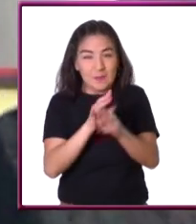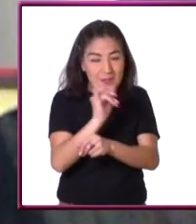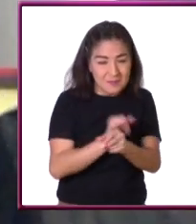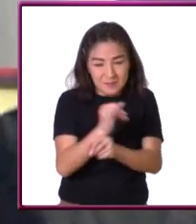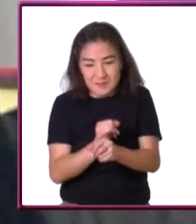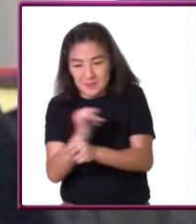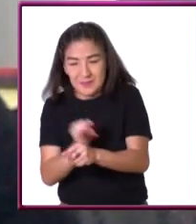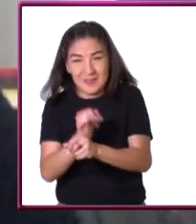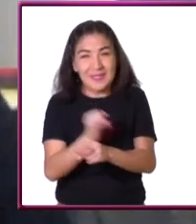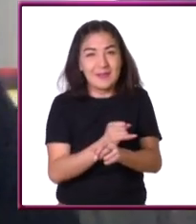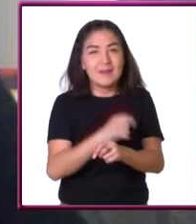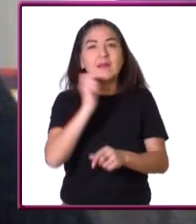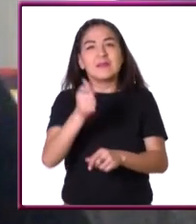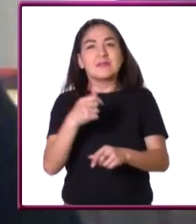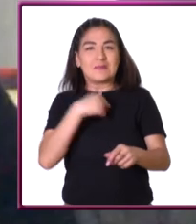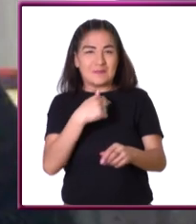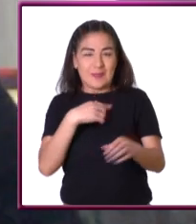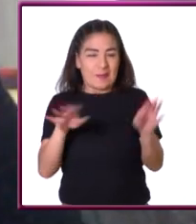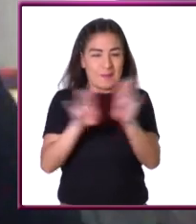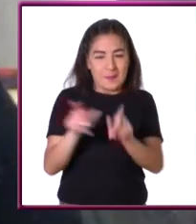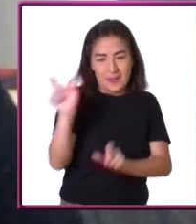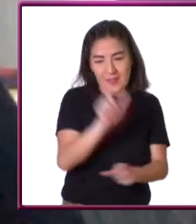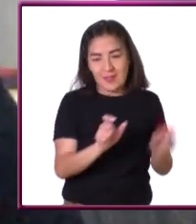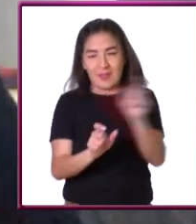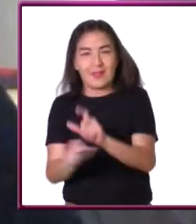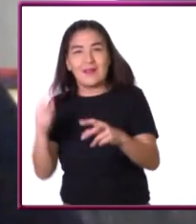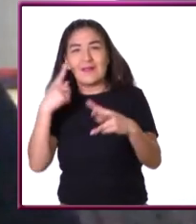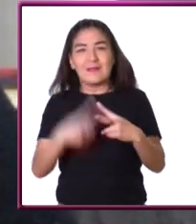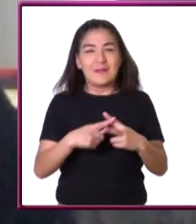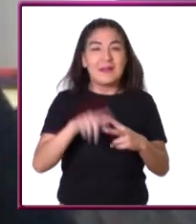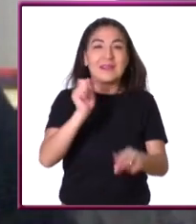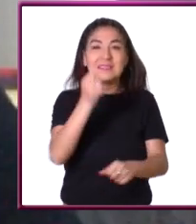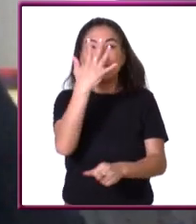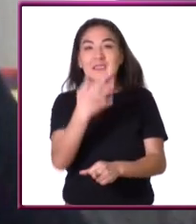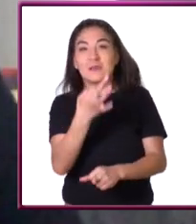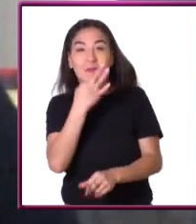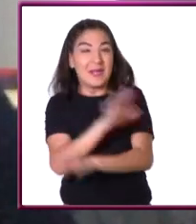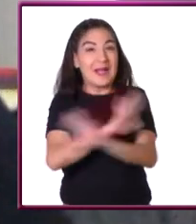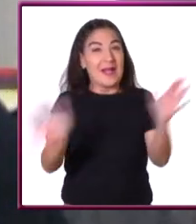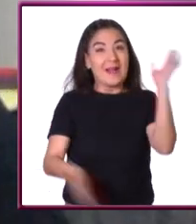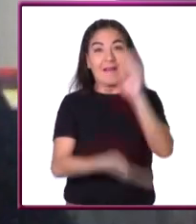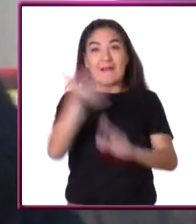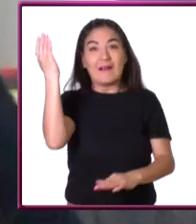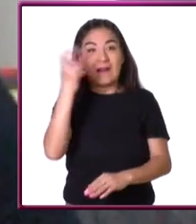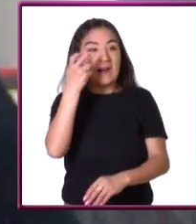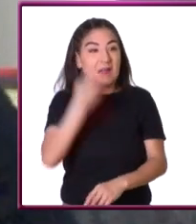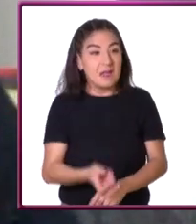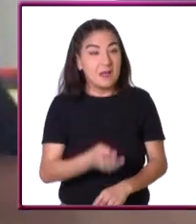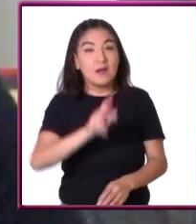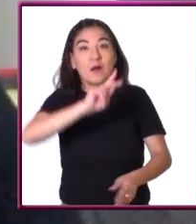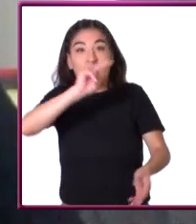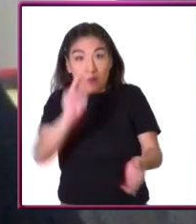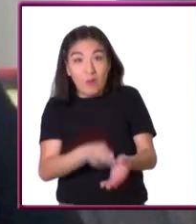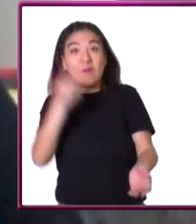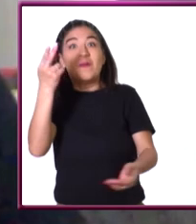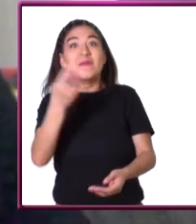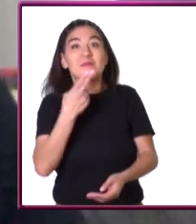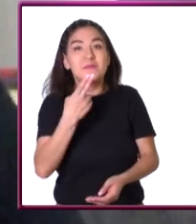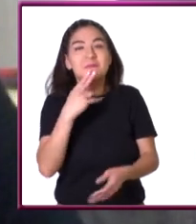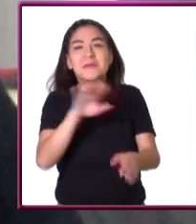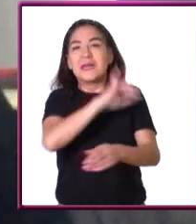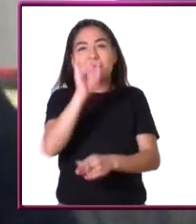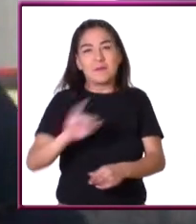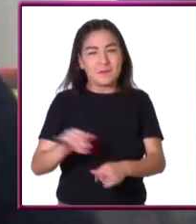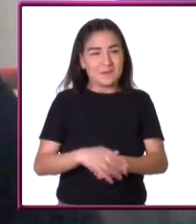¿y qué ganas con eso? que tú mientras estás haciendo tu transacción haces tus operaciones que tardan cinco minutos si te vas y ese número pues ya no vuelve a